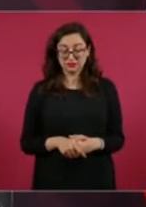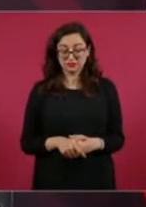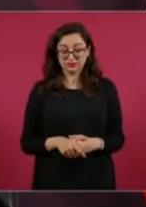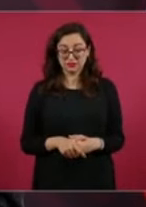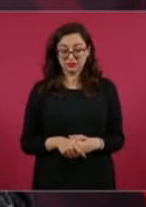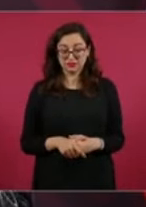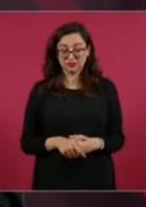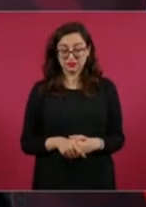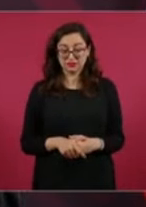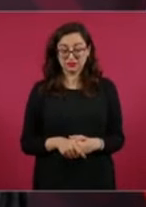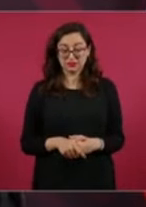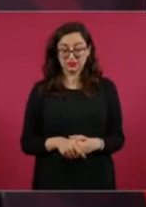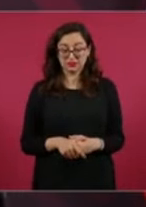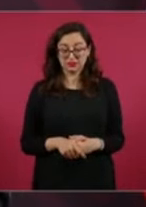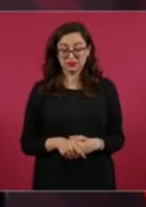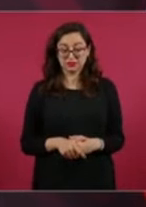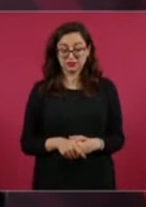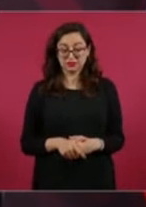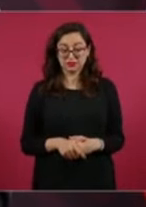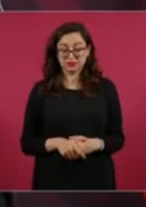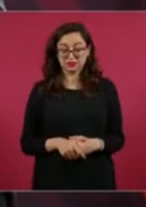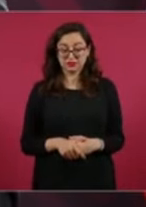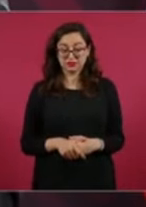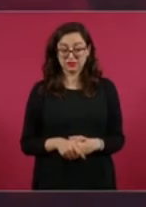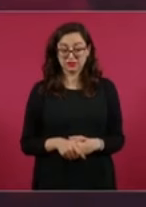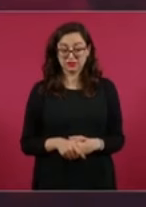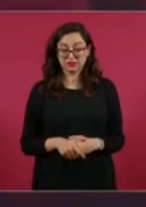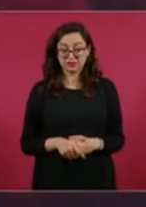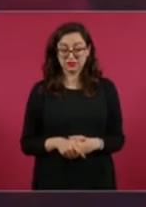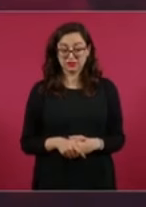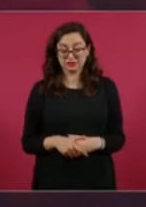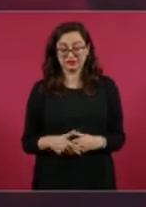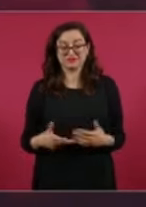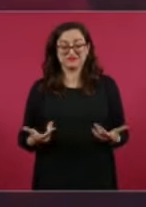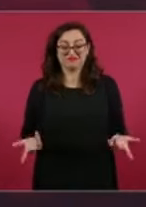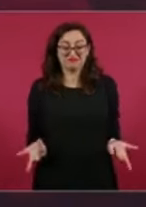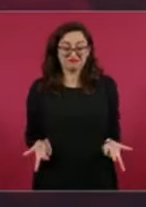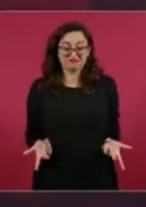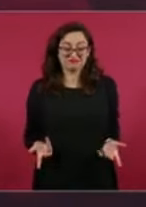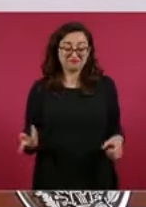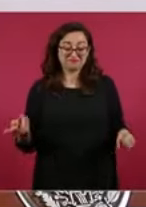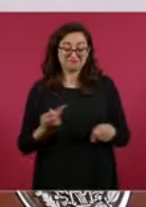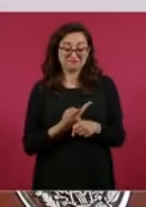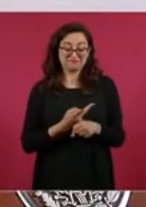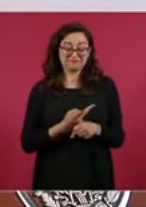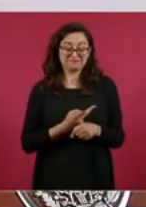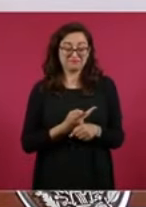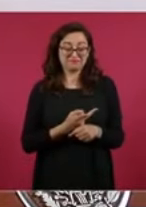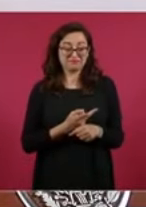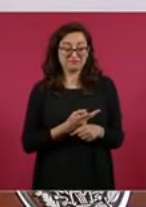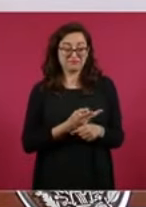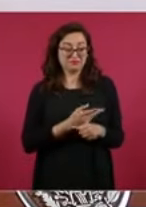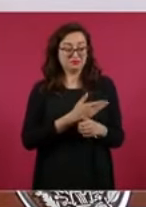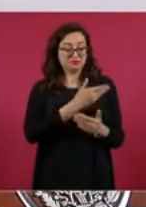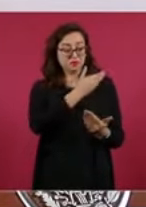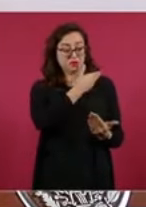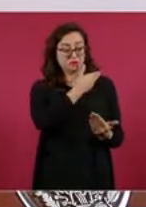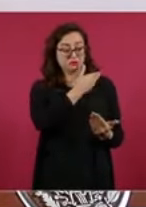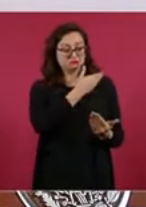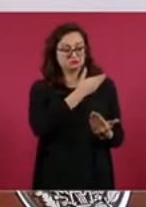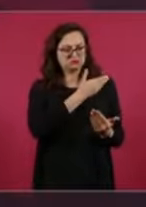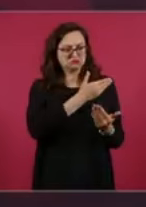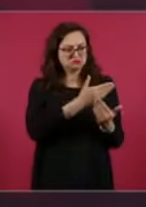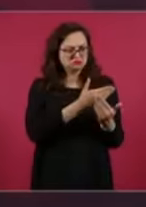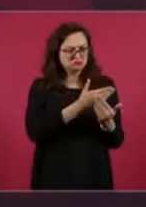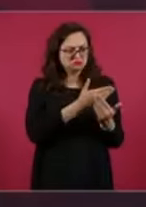No es fácil porque, como perdieron ideales y principios, pues ya todo